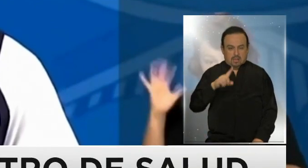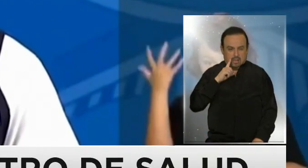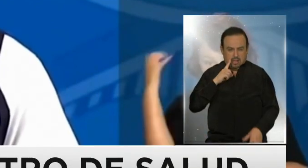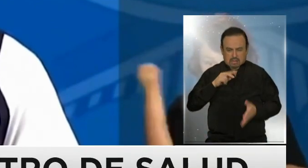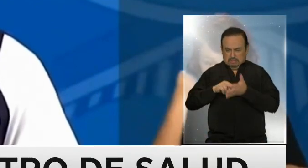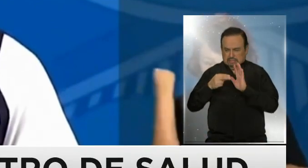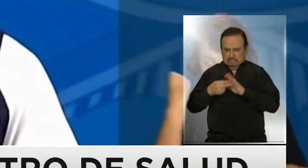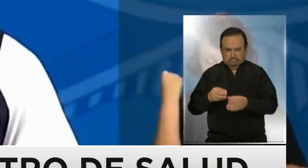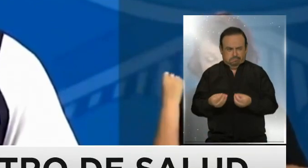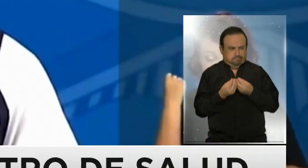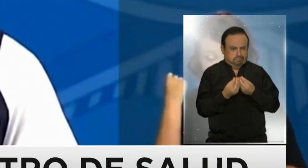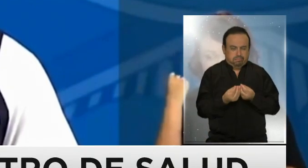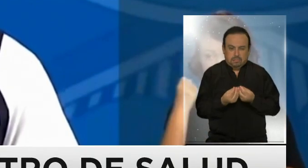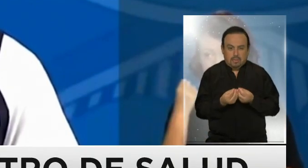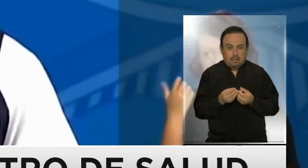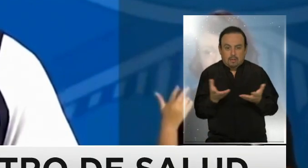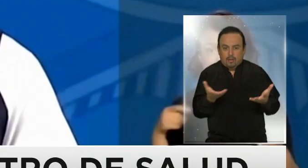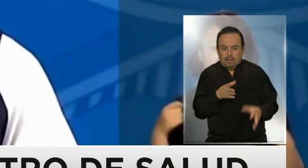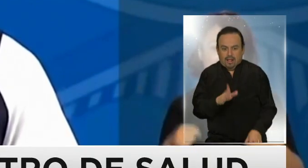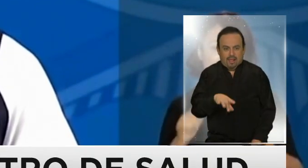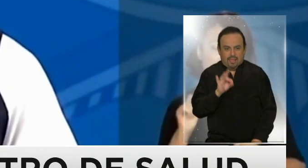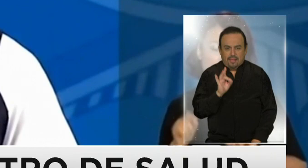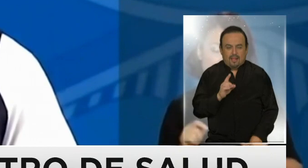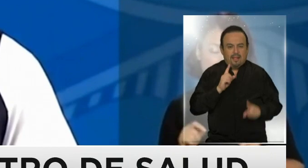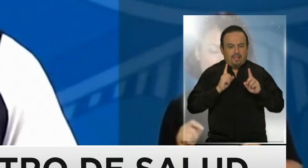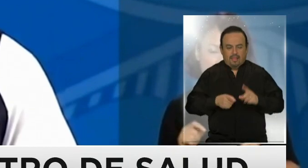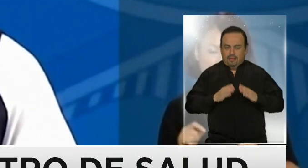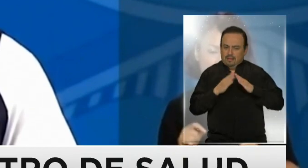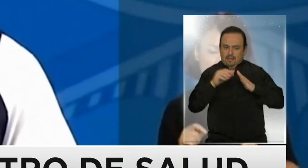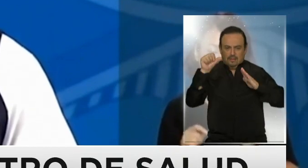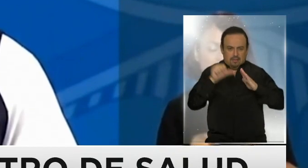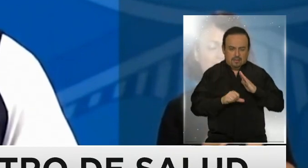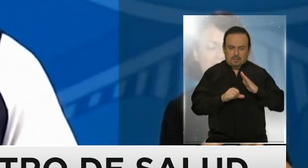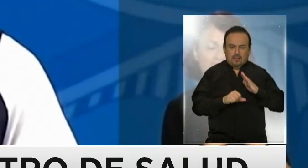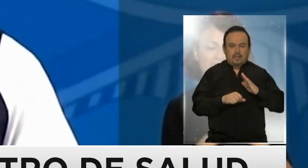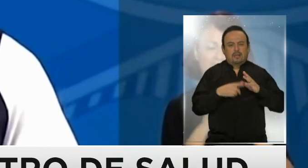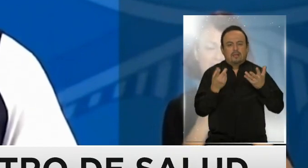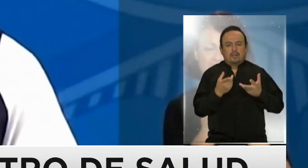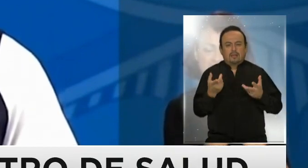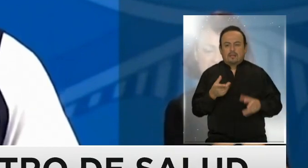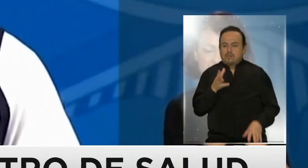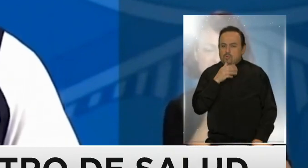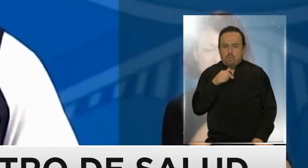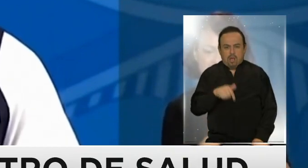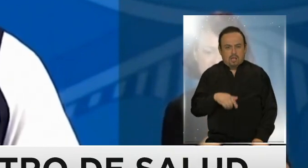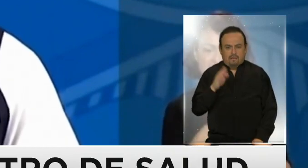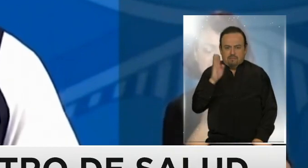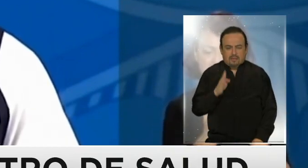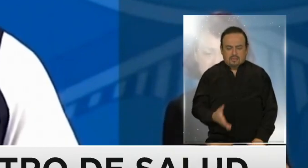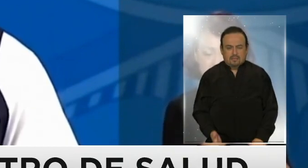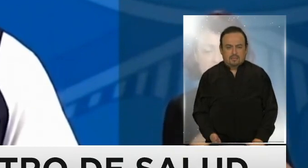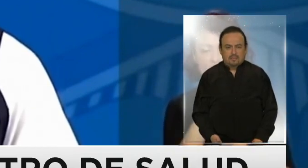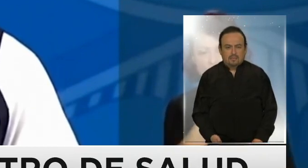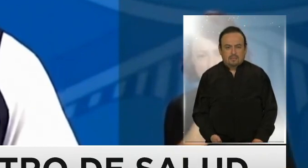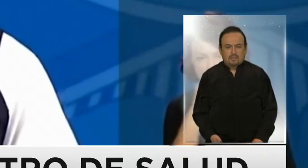se llega al colapso no se tiene otra alternativa que anunciar una cuarentena horizontal que aún no experimentamos en Brasil.